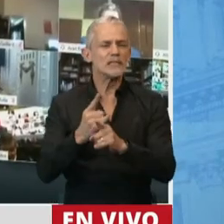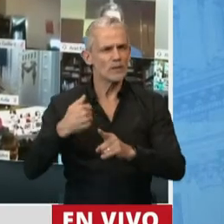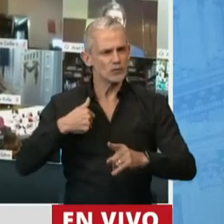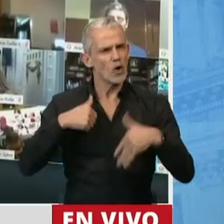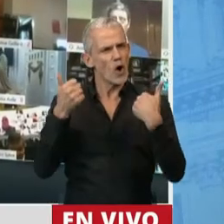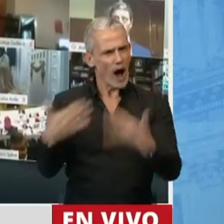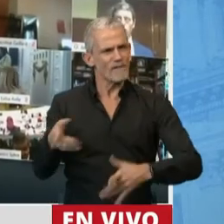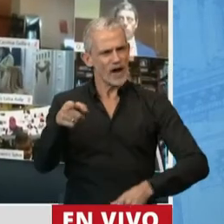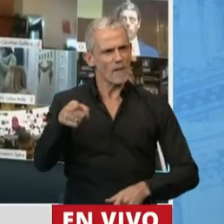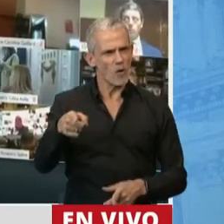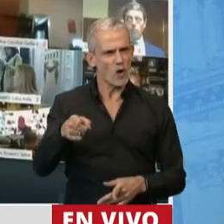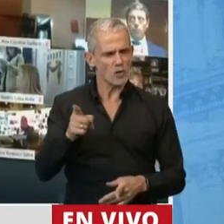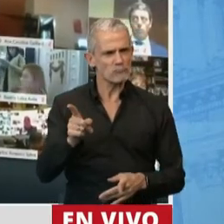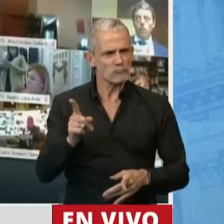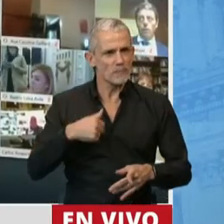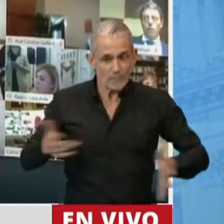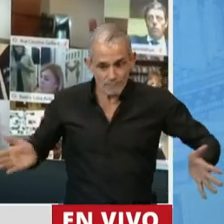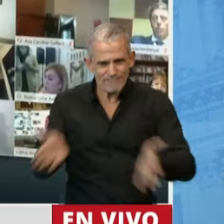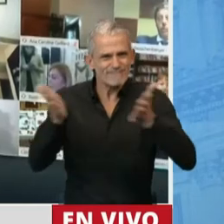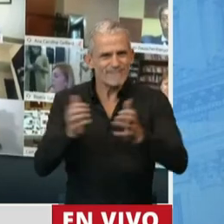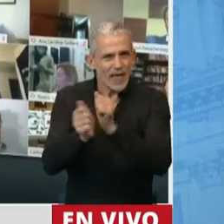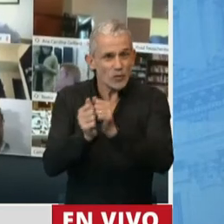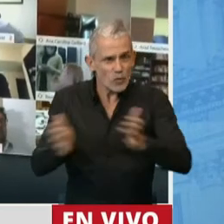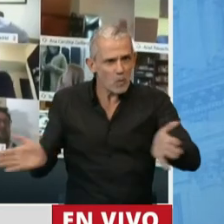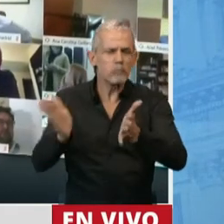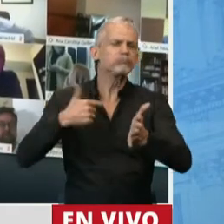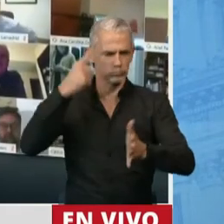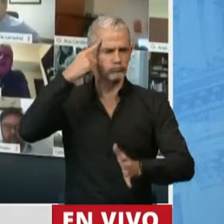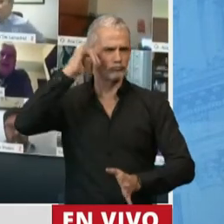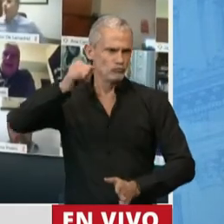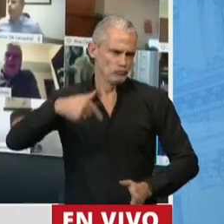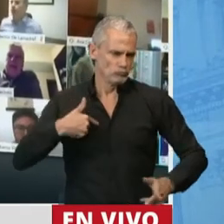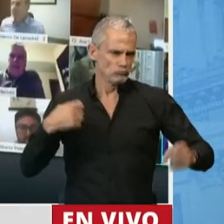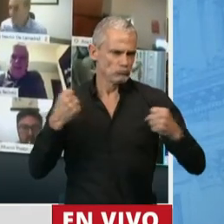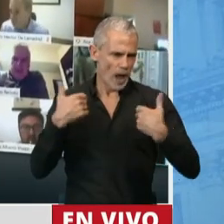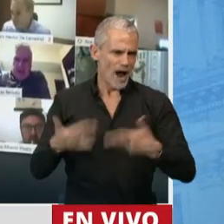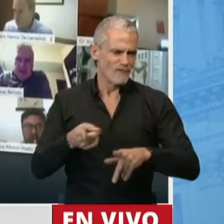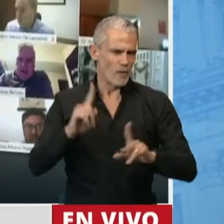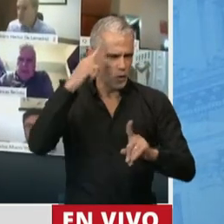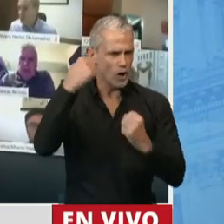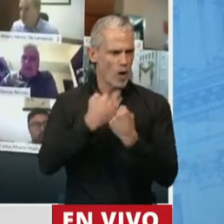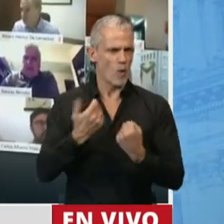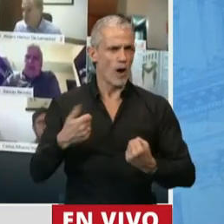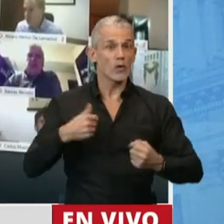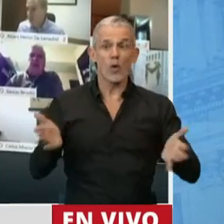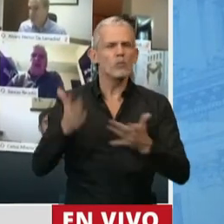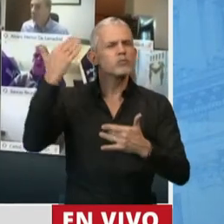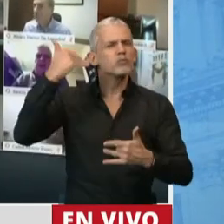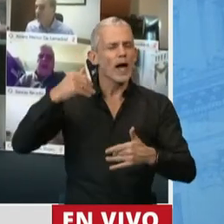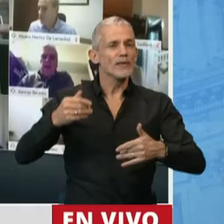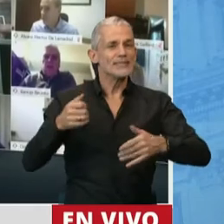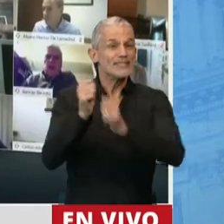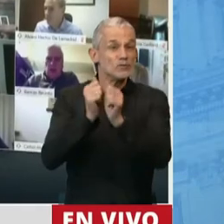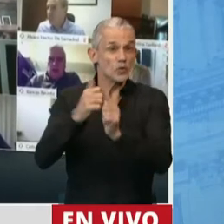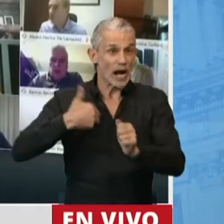favor de las promociones industriales. He estado a favor de la industria en la